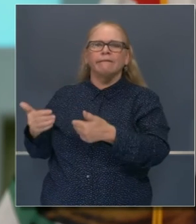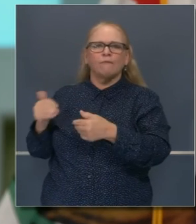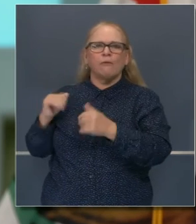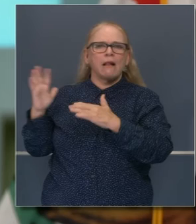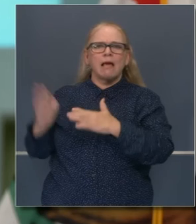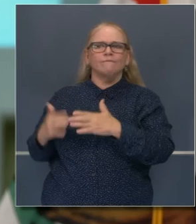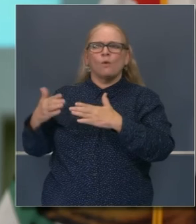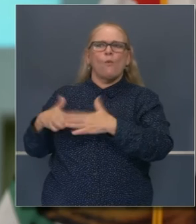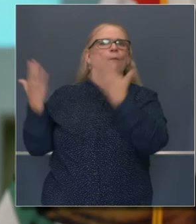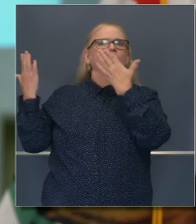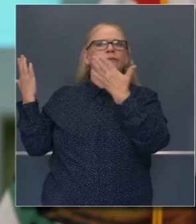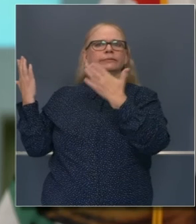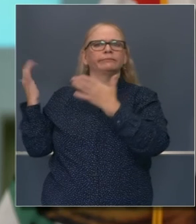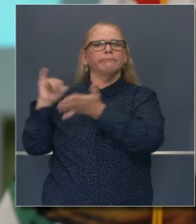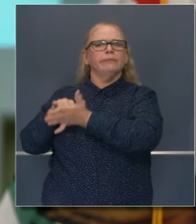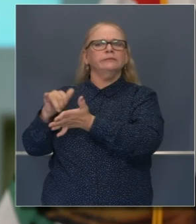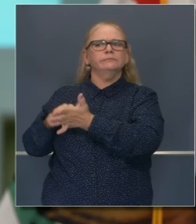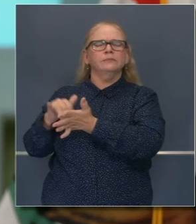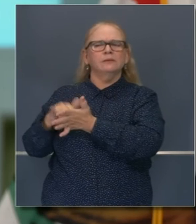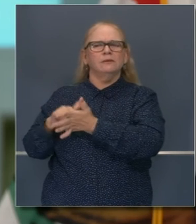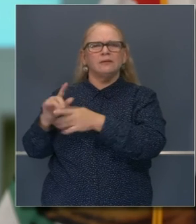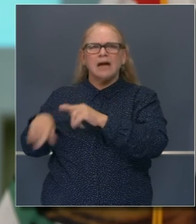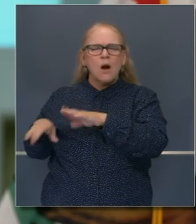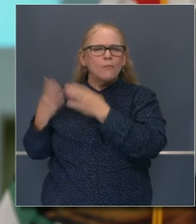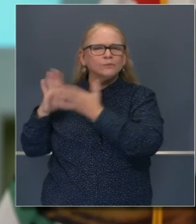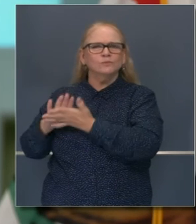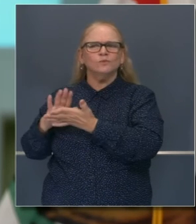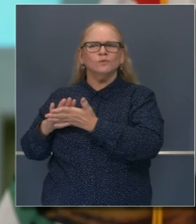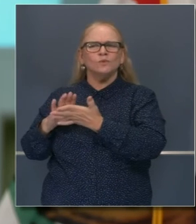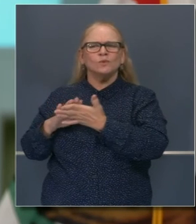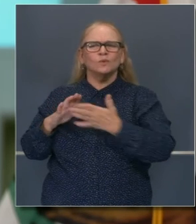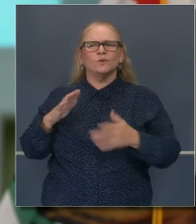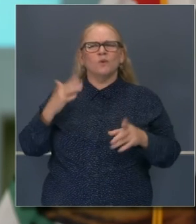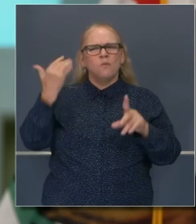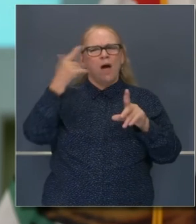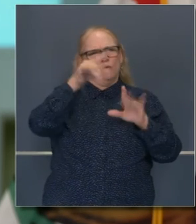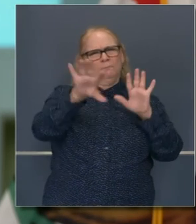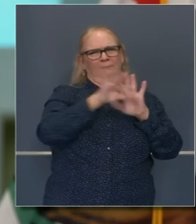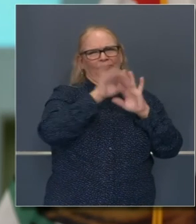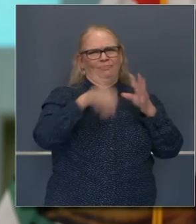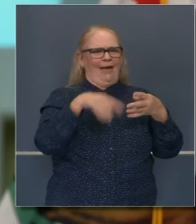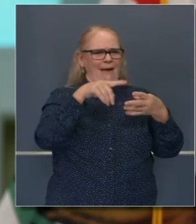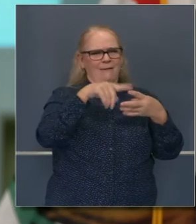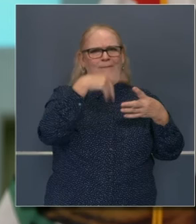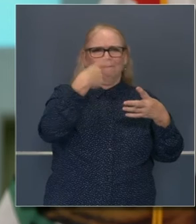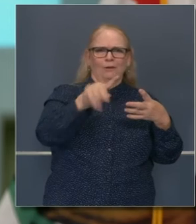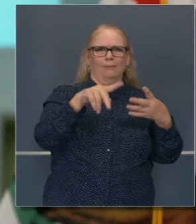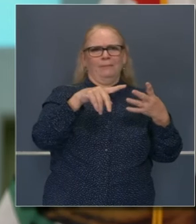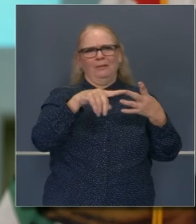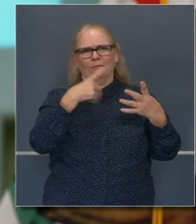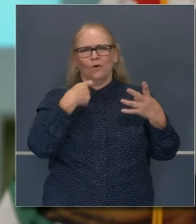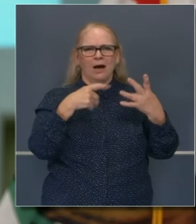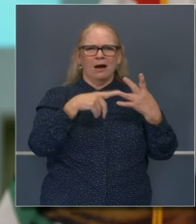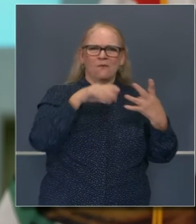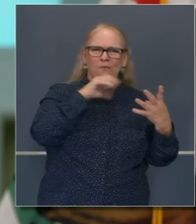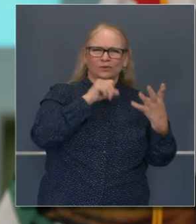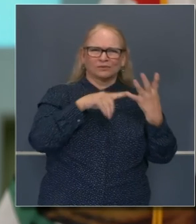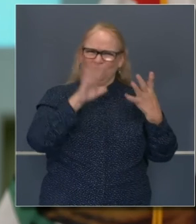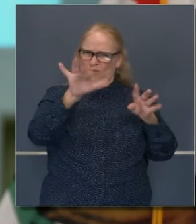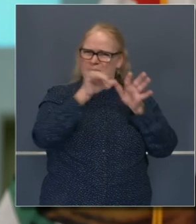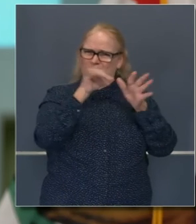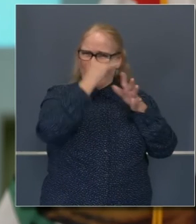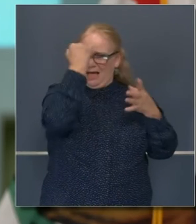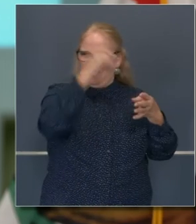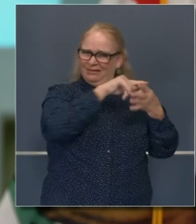de los negocios. Quiero saber por qué su administración está presentando este sistema de medición.